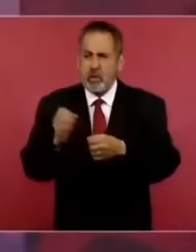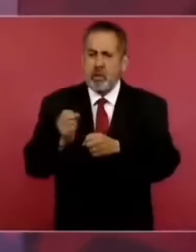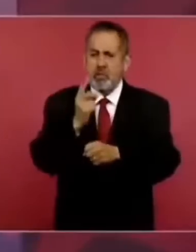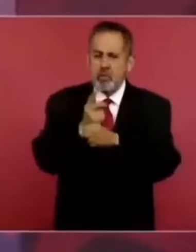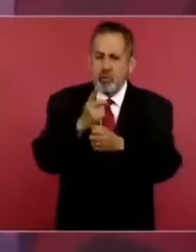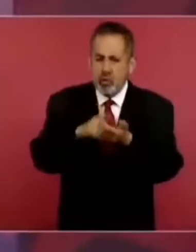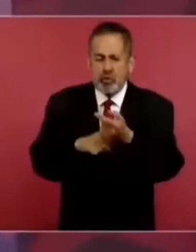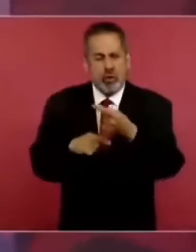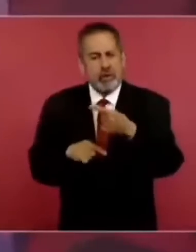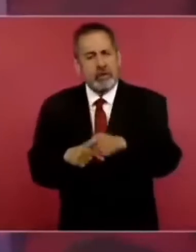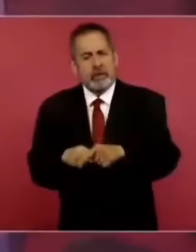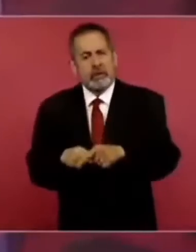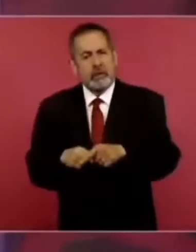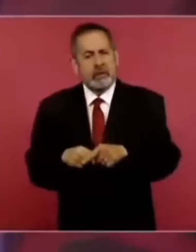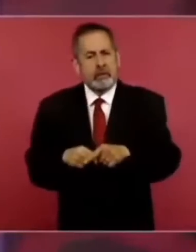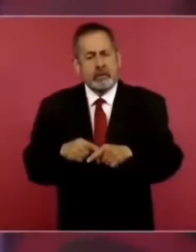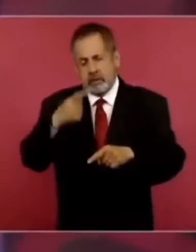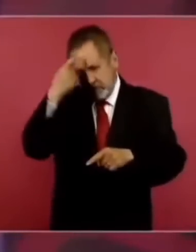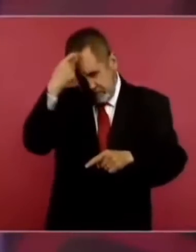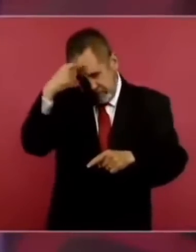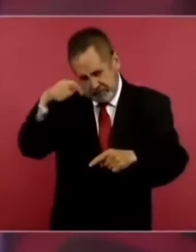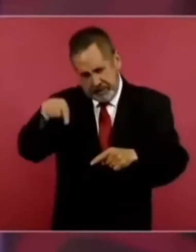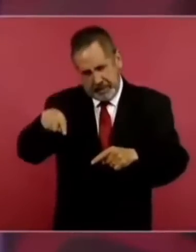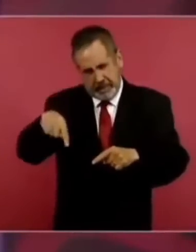oportunidades para